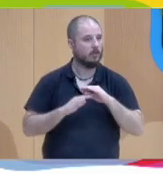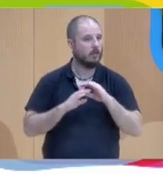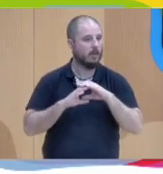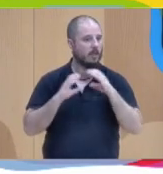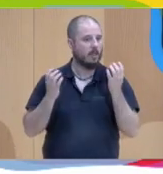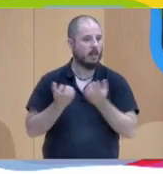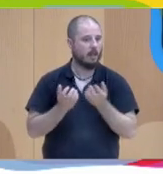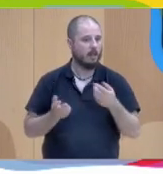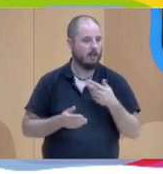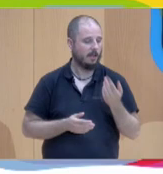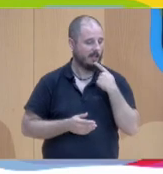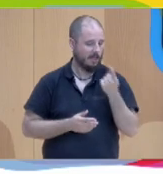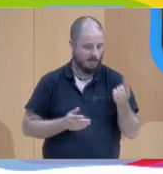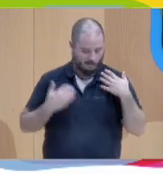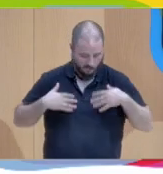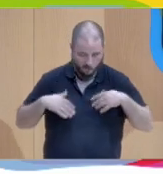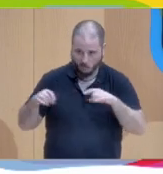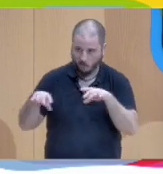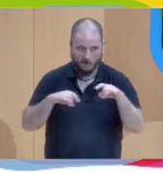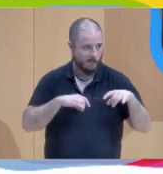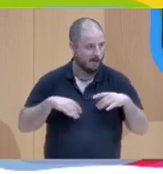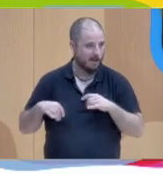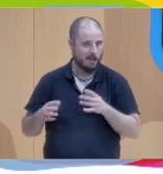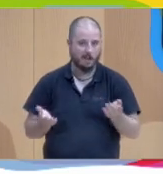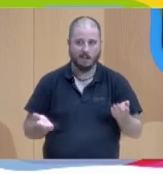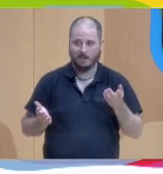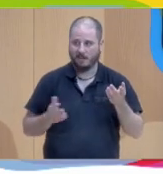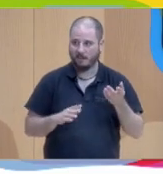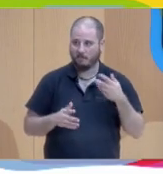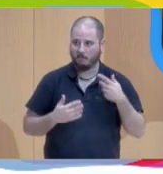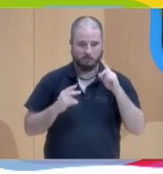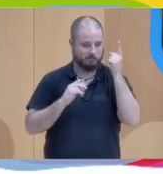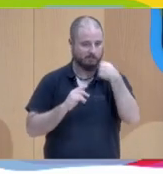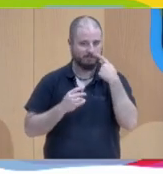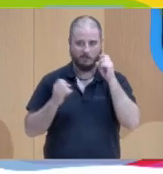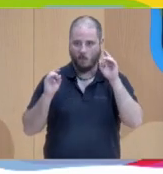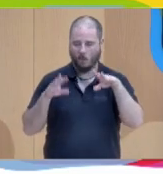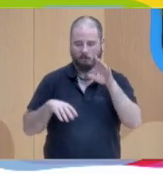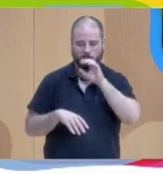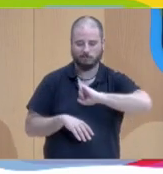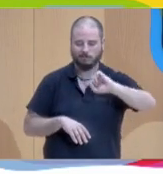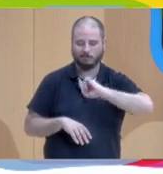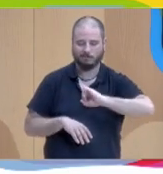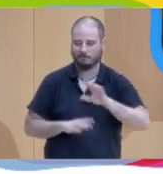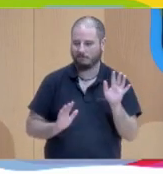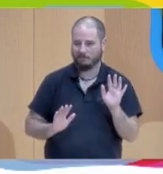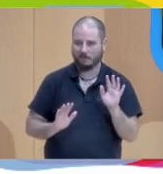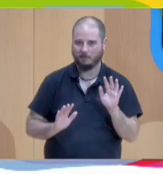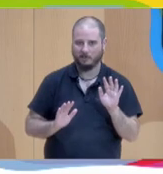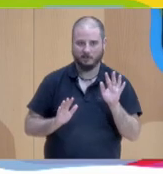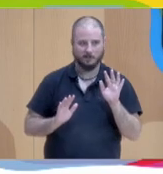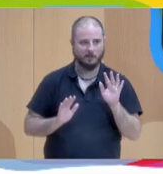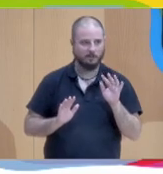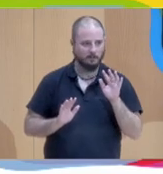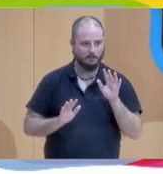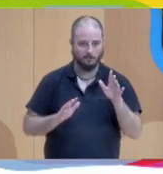misma ropa, el tiempo no ha pasado por nosotras, seguimos estando estupendas y ya tenemos